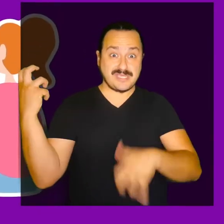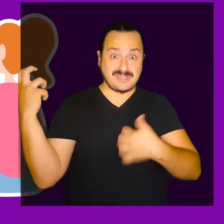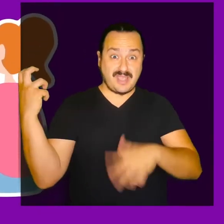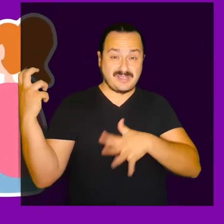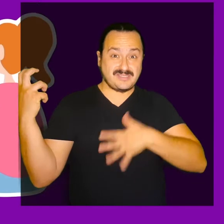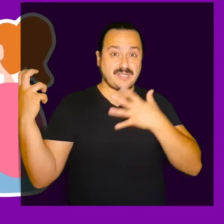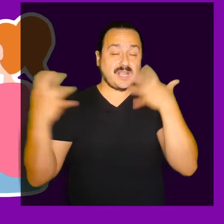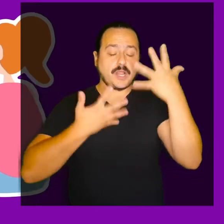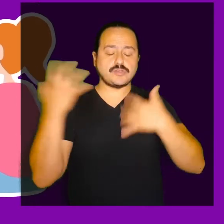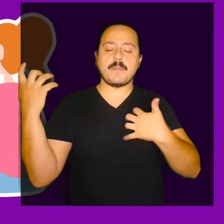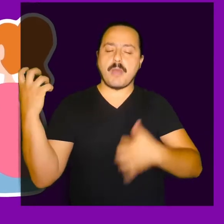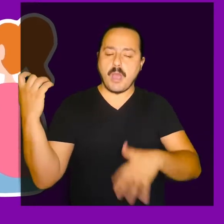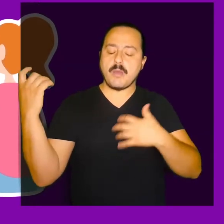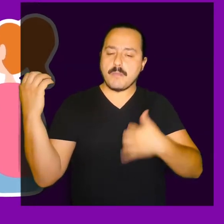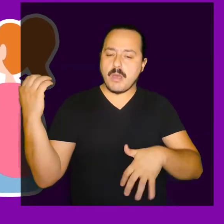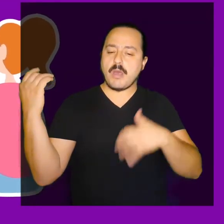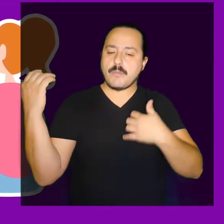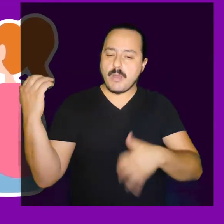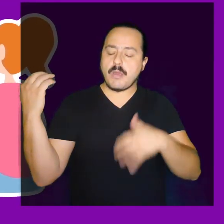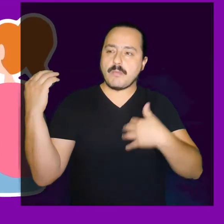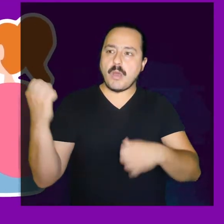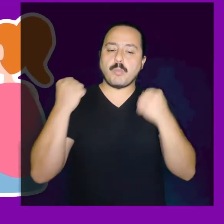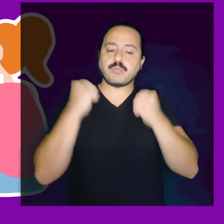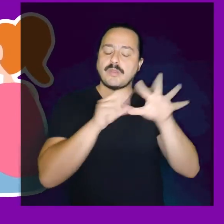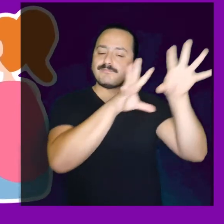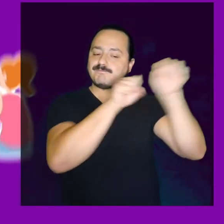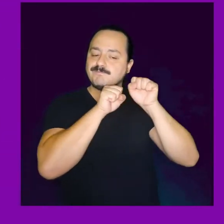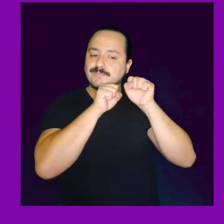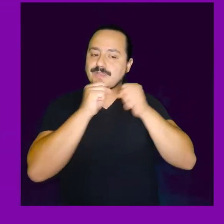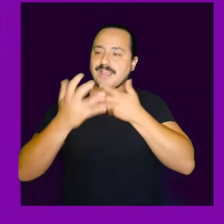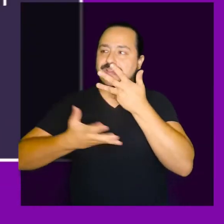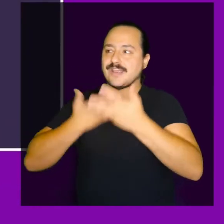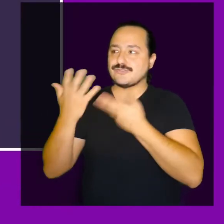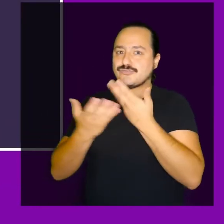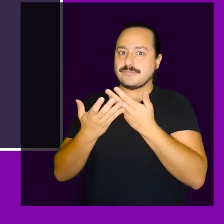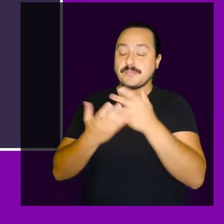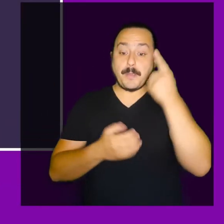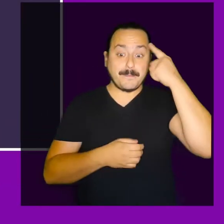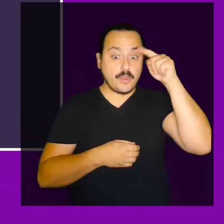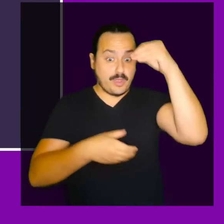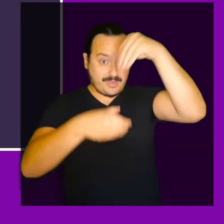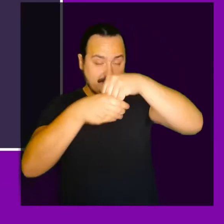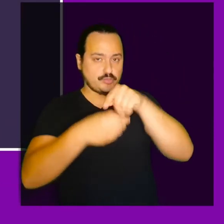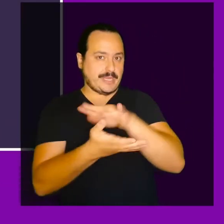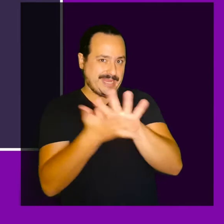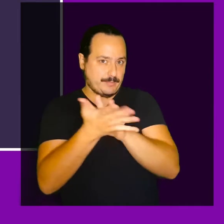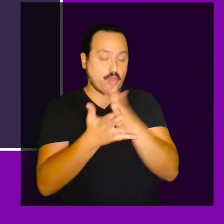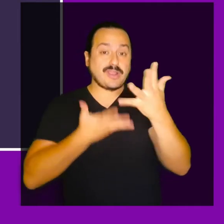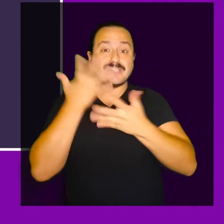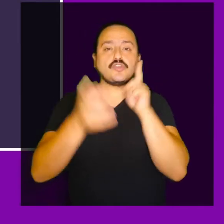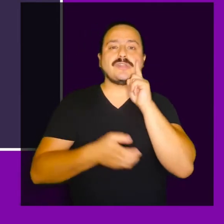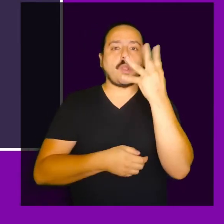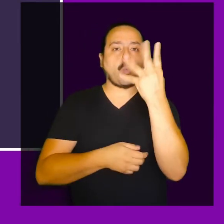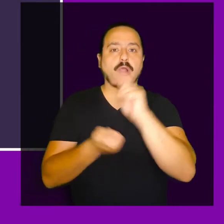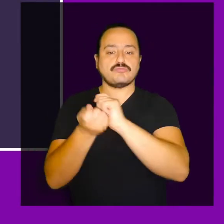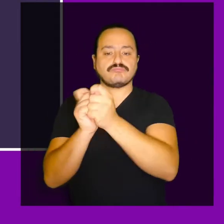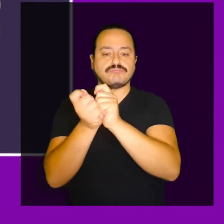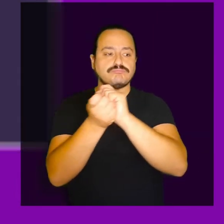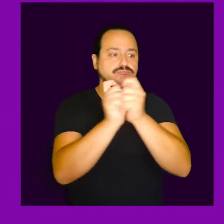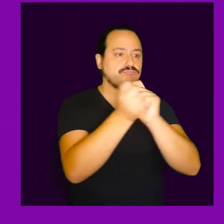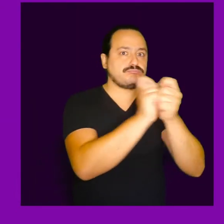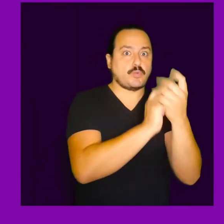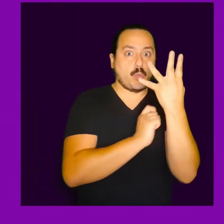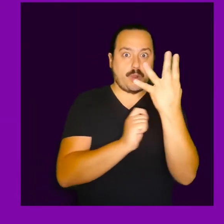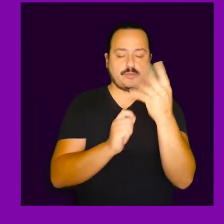cantar un par de frases y acompañándose de los acordes. En el caso de esta canción, los acordes cambian cada cuatro pulsos.